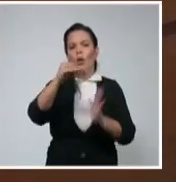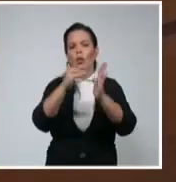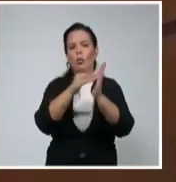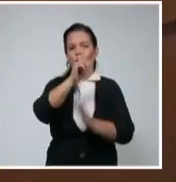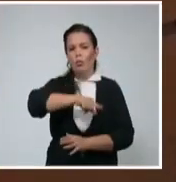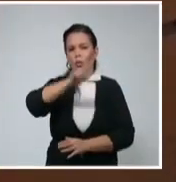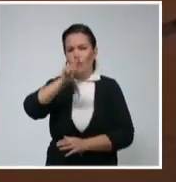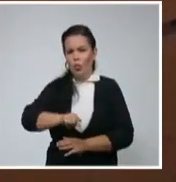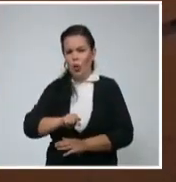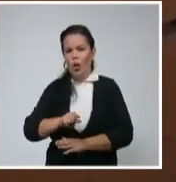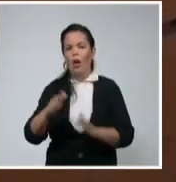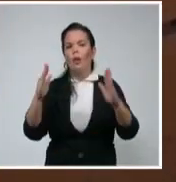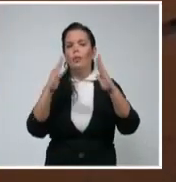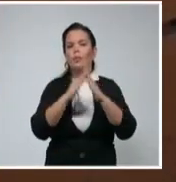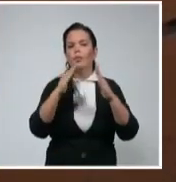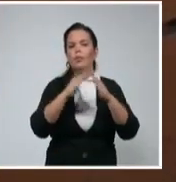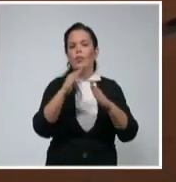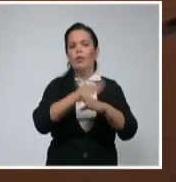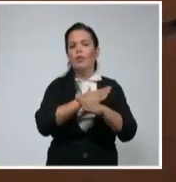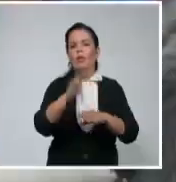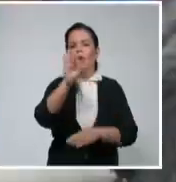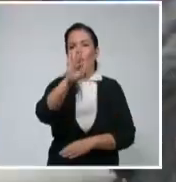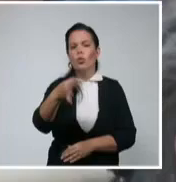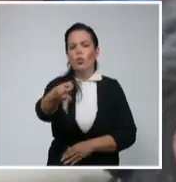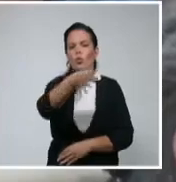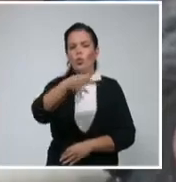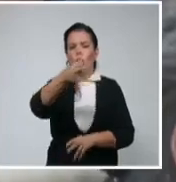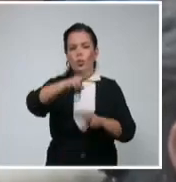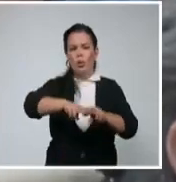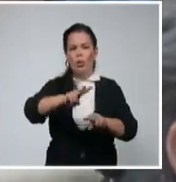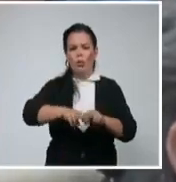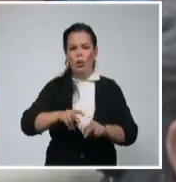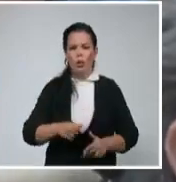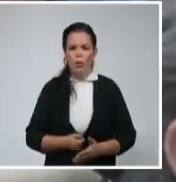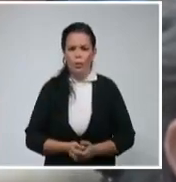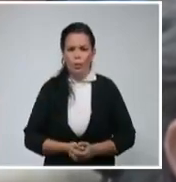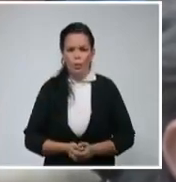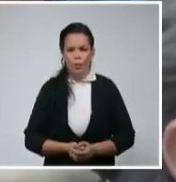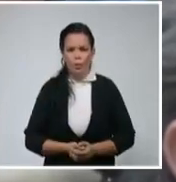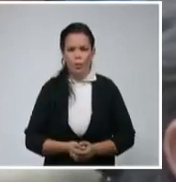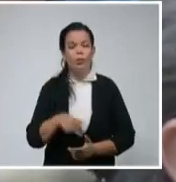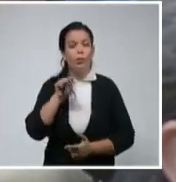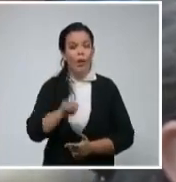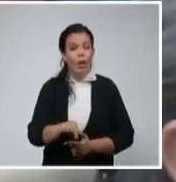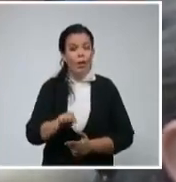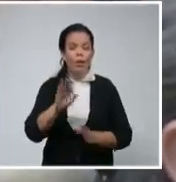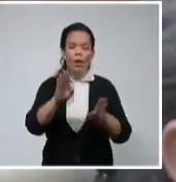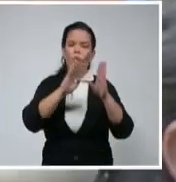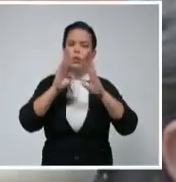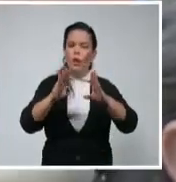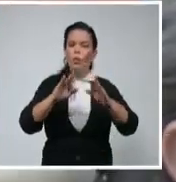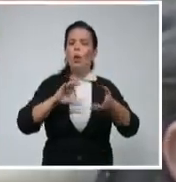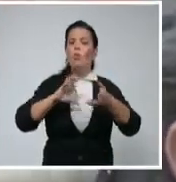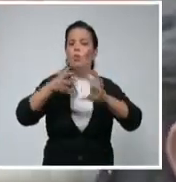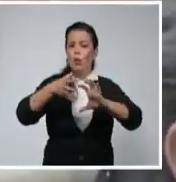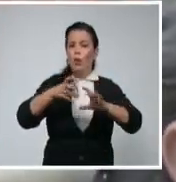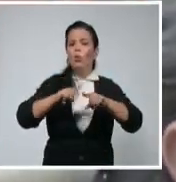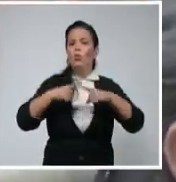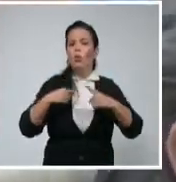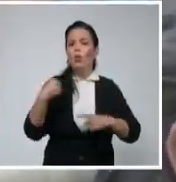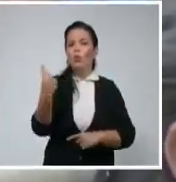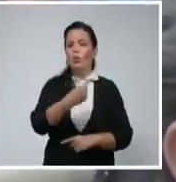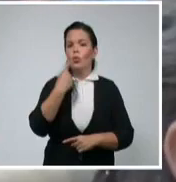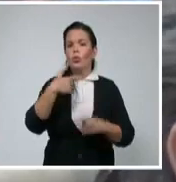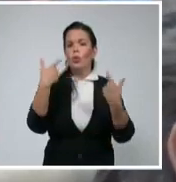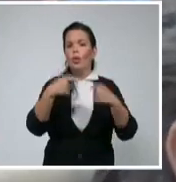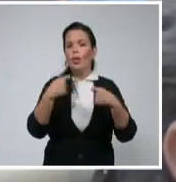residentes en ocho municipios de La Habana. Estamos hablando ensayo operacionalmente muy complejo porque nosotros tenemos que acortar